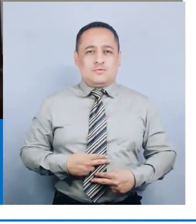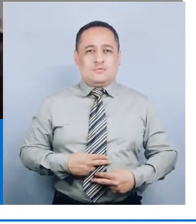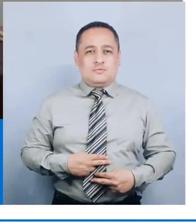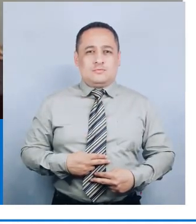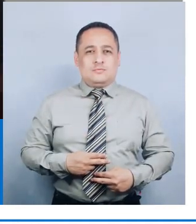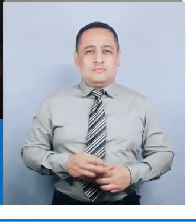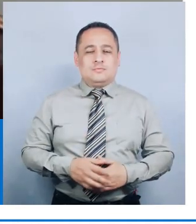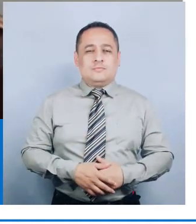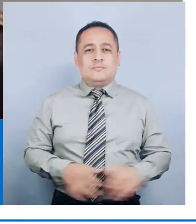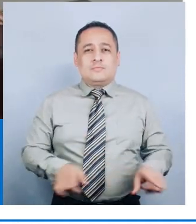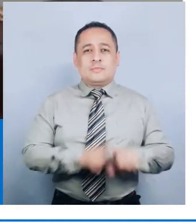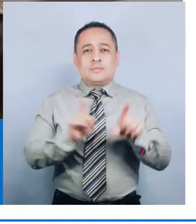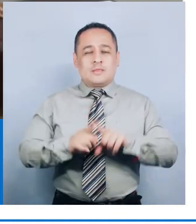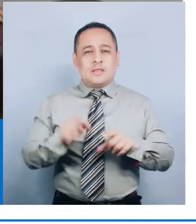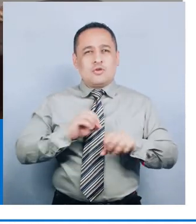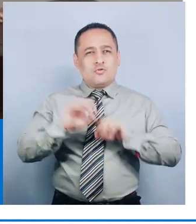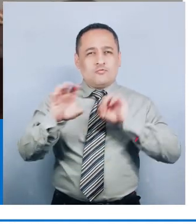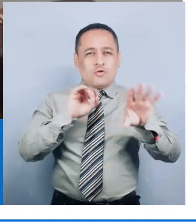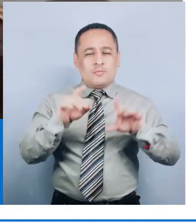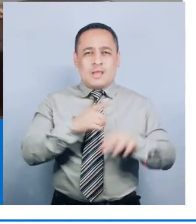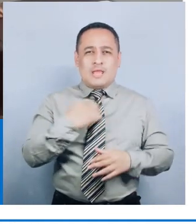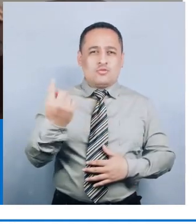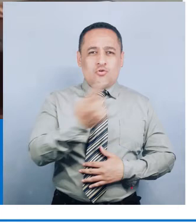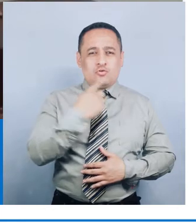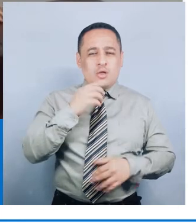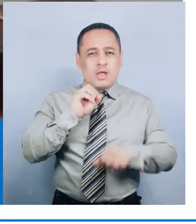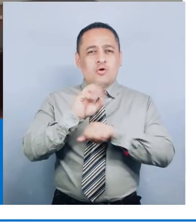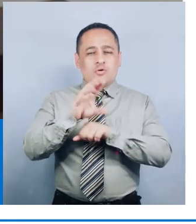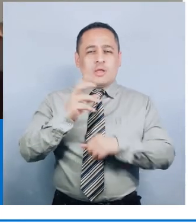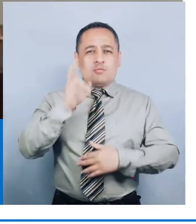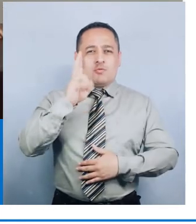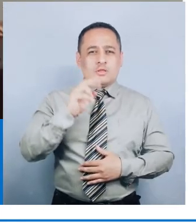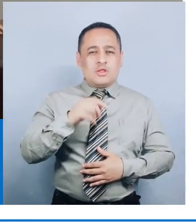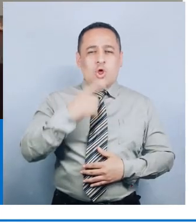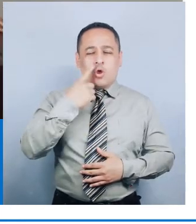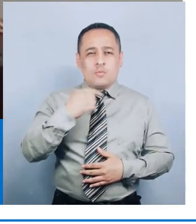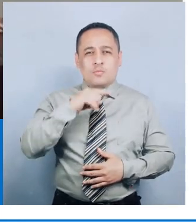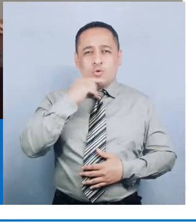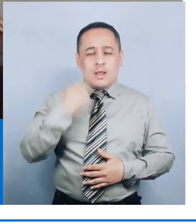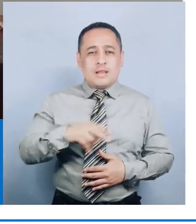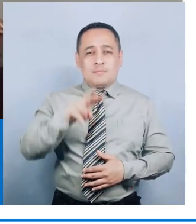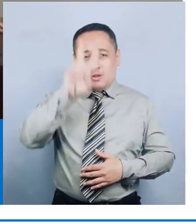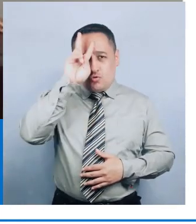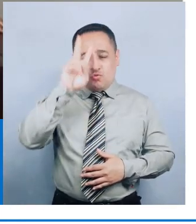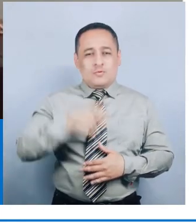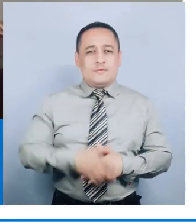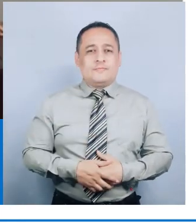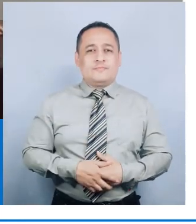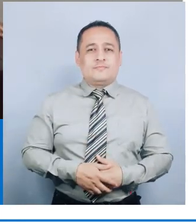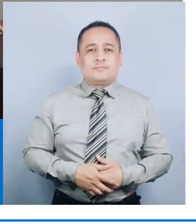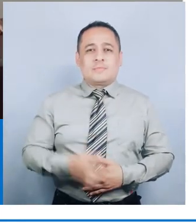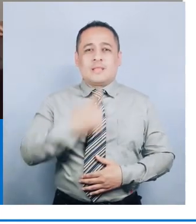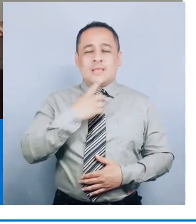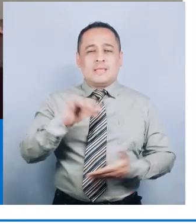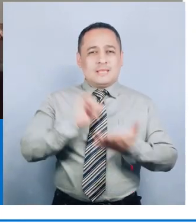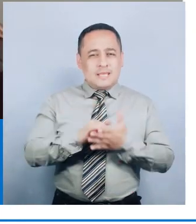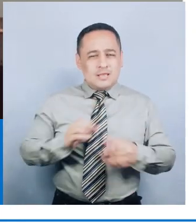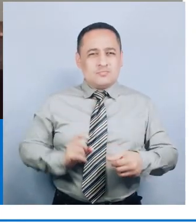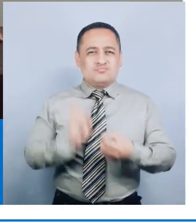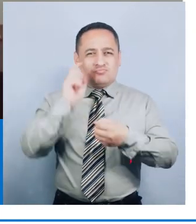seres humanos, ¿no? El mensaje que le daría a los maestros y maestras del Perú